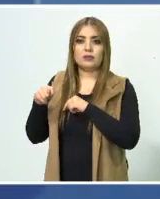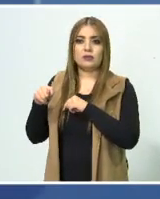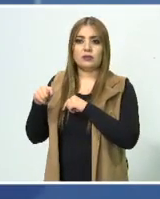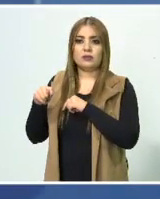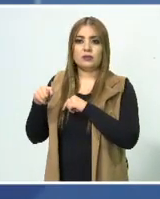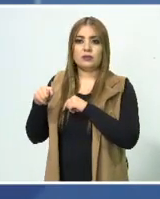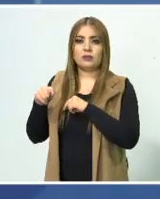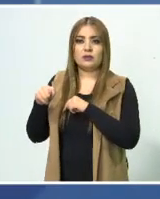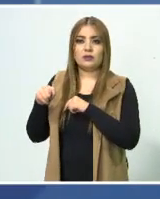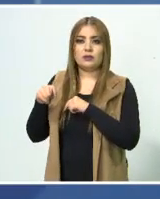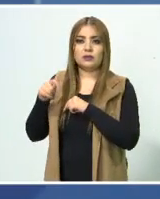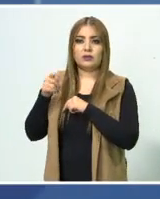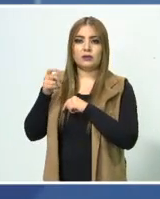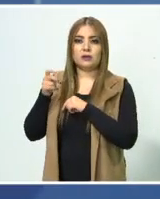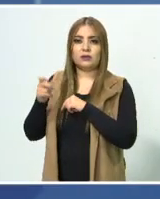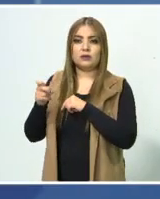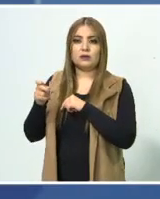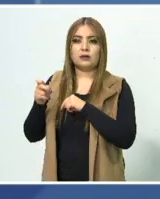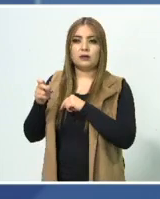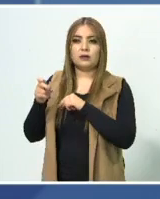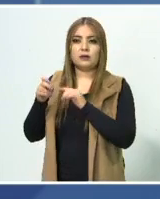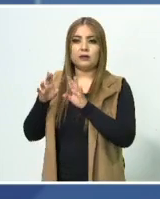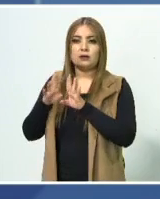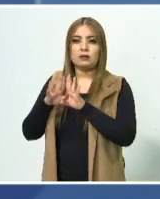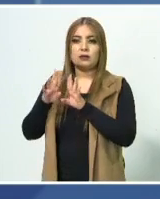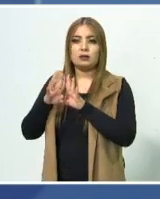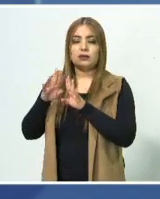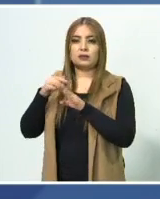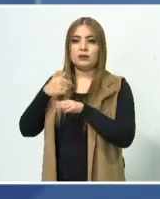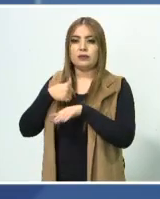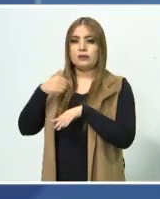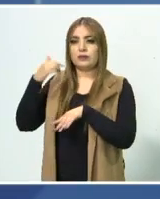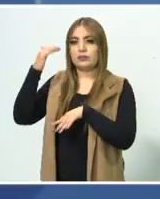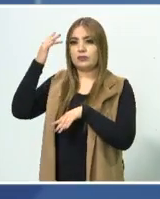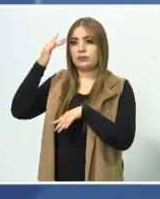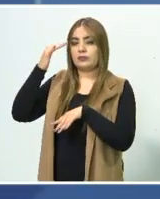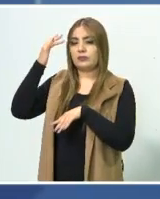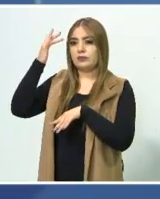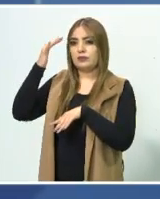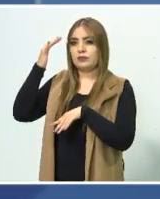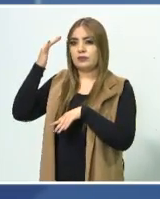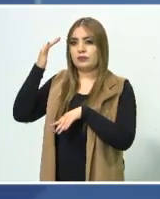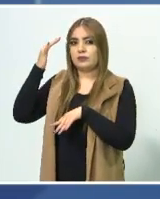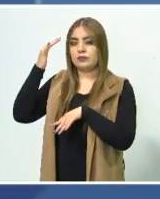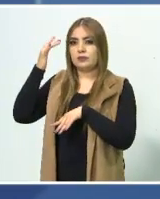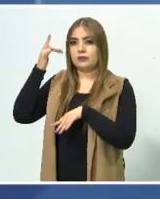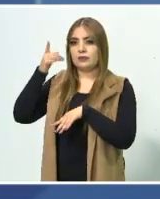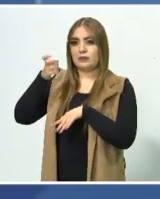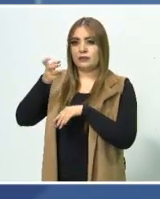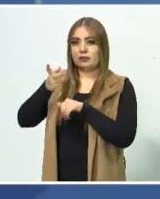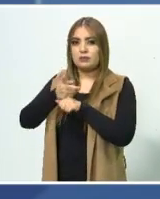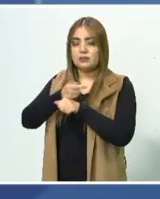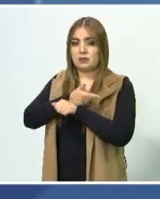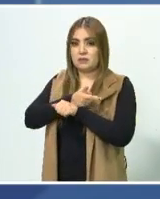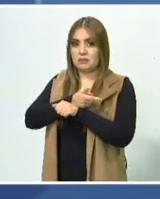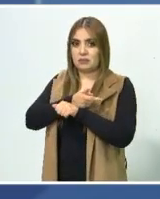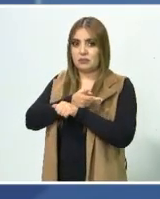Algo un deshizo que no tenía ni pensado en mi mente, ¿verdad? Algo que me acaba de pasar,